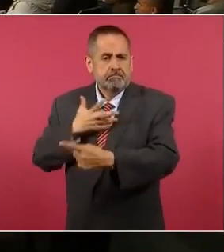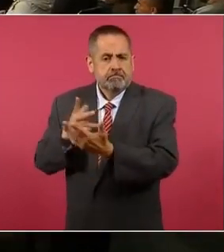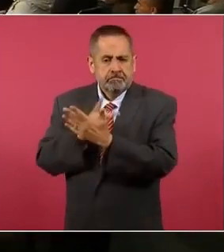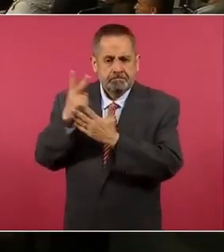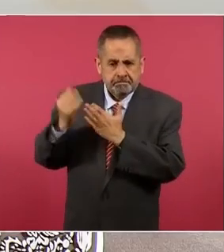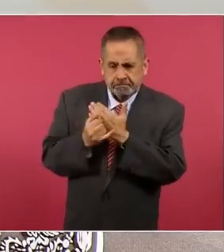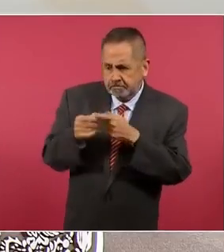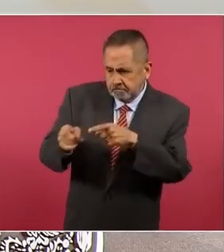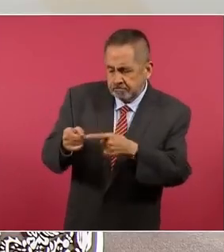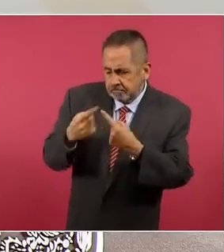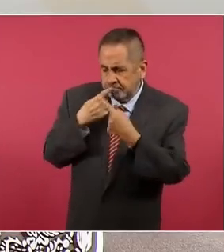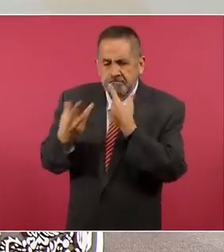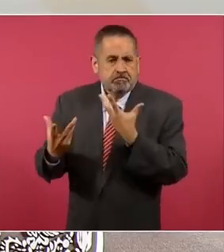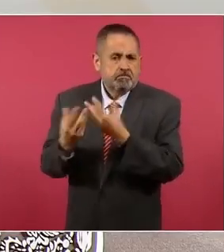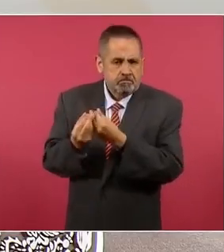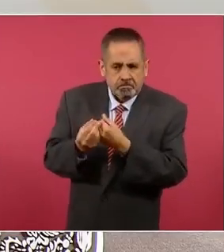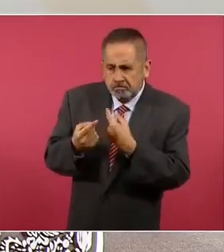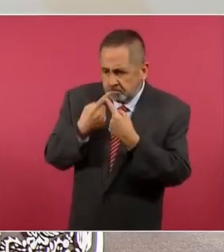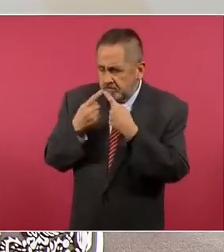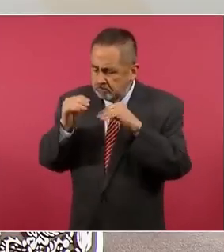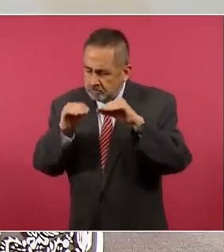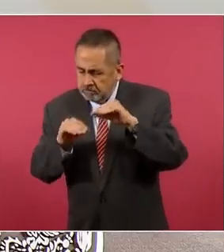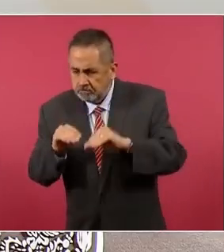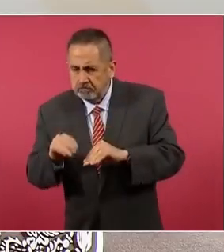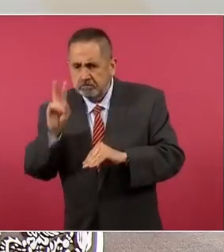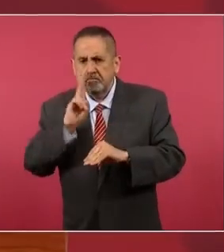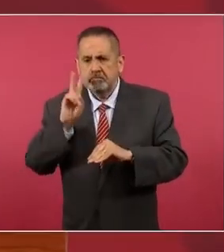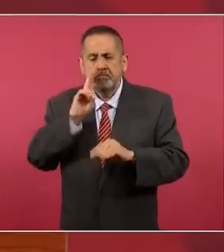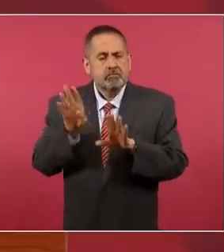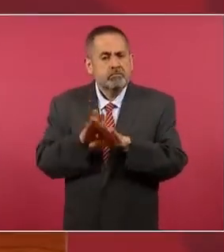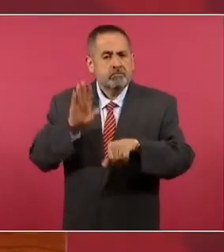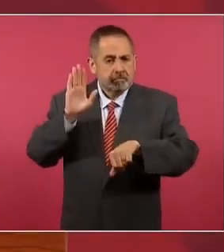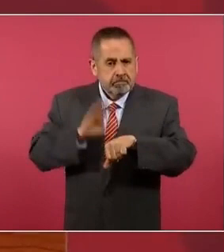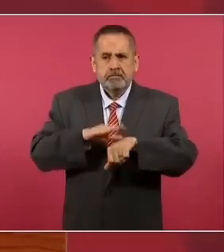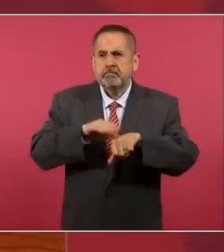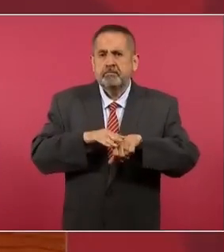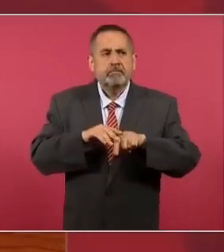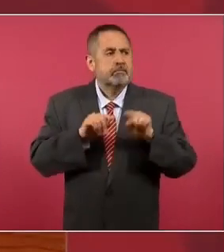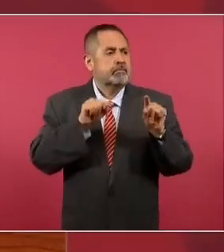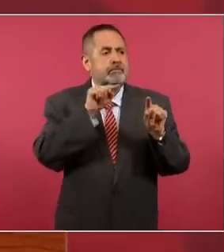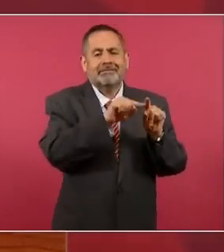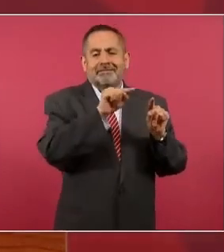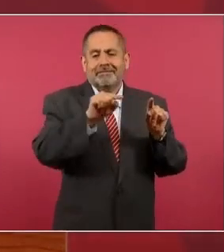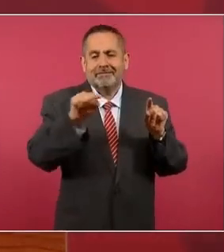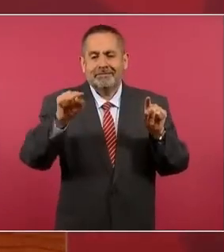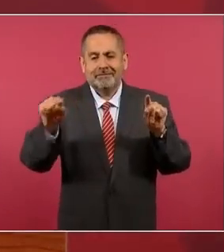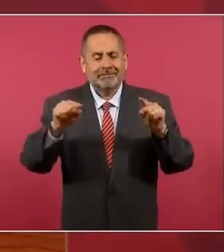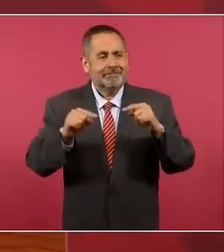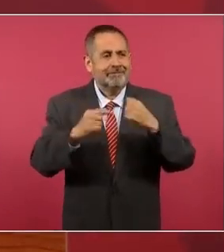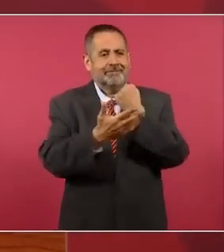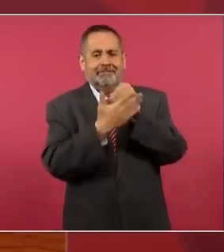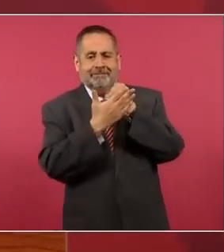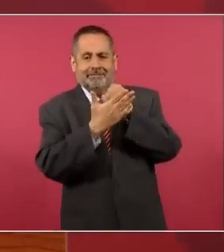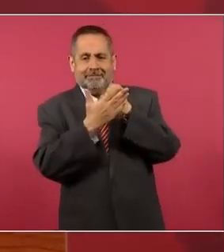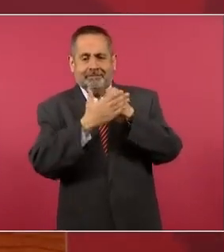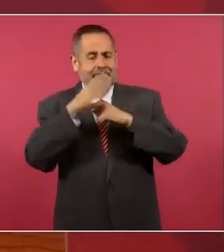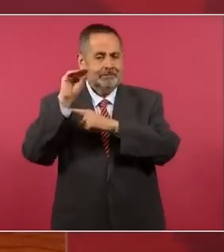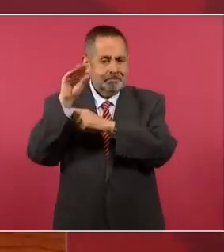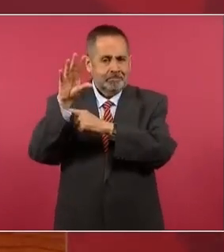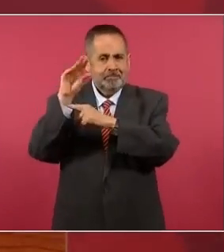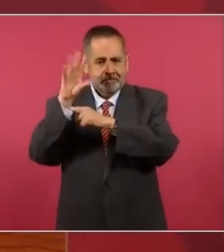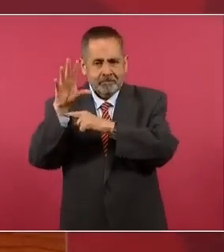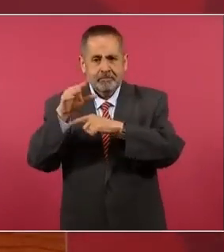estamos trabajando de manera conjunta para incrementar este número de sistema, que sea un poco más